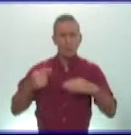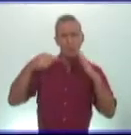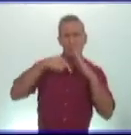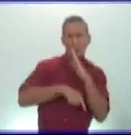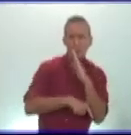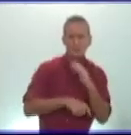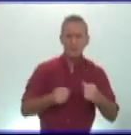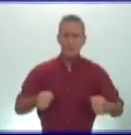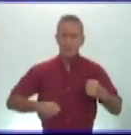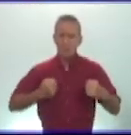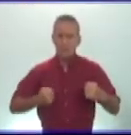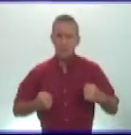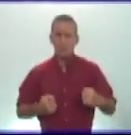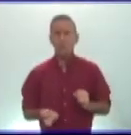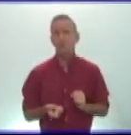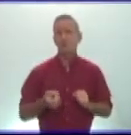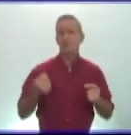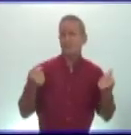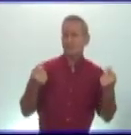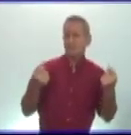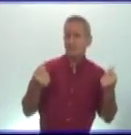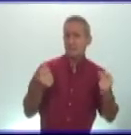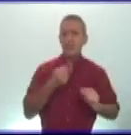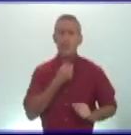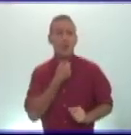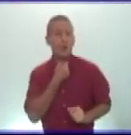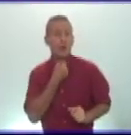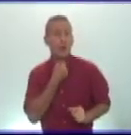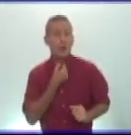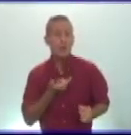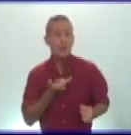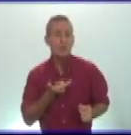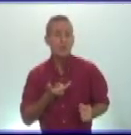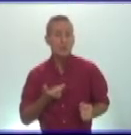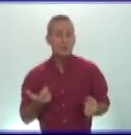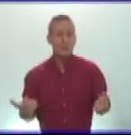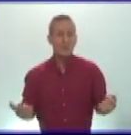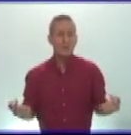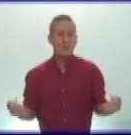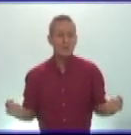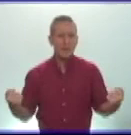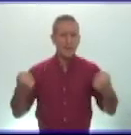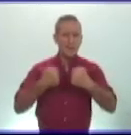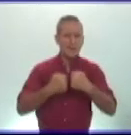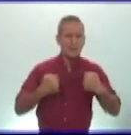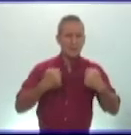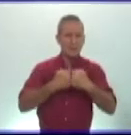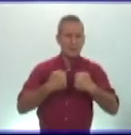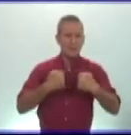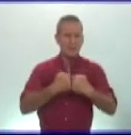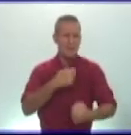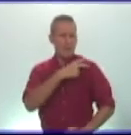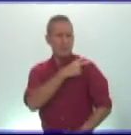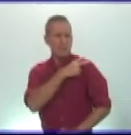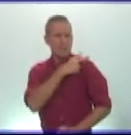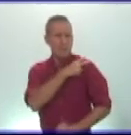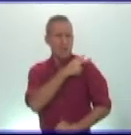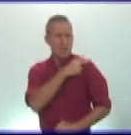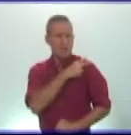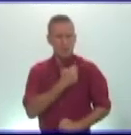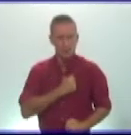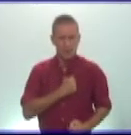ricos y pobres es decir patricios y plebeyos y las rivalidades entre caudillos ambiciosos que se